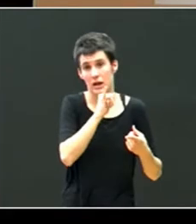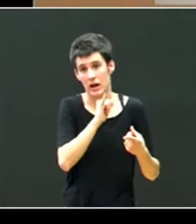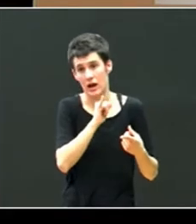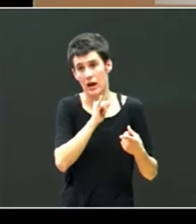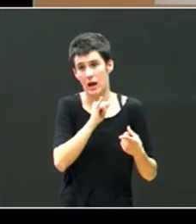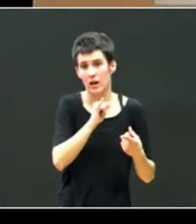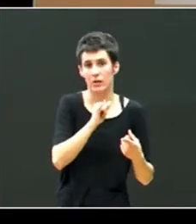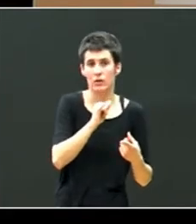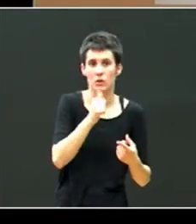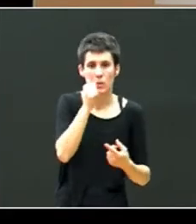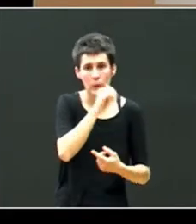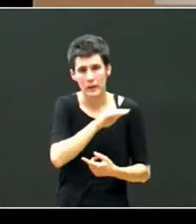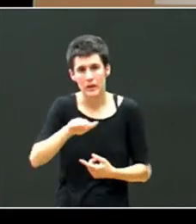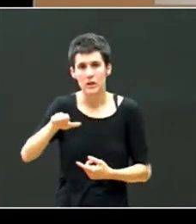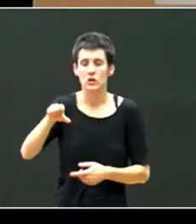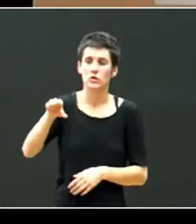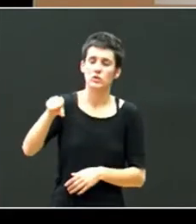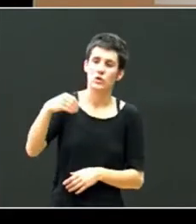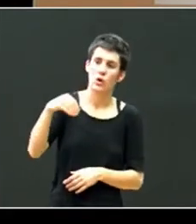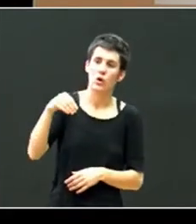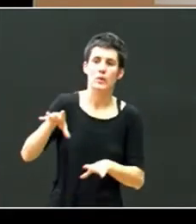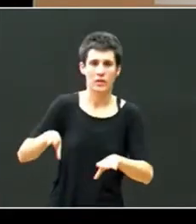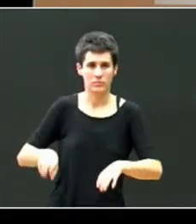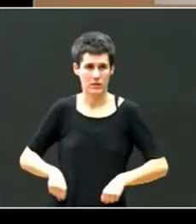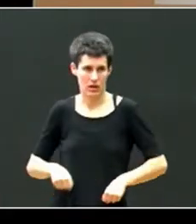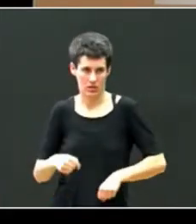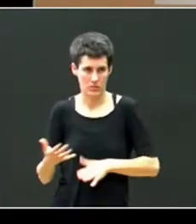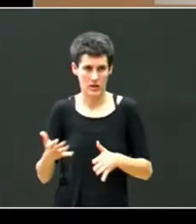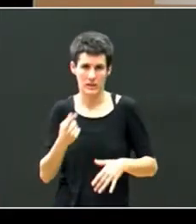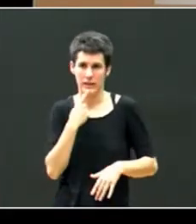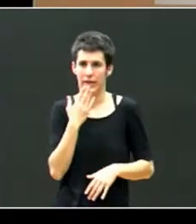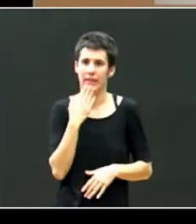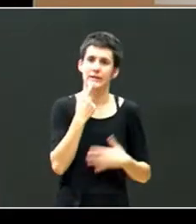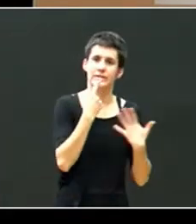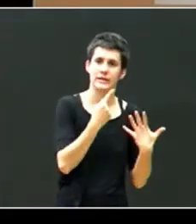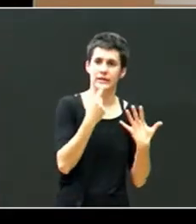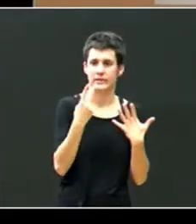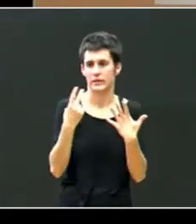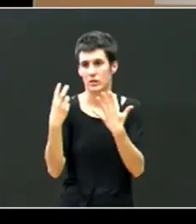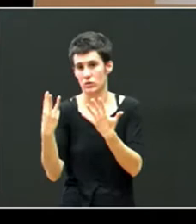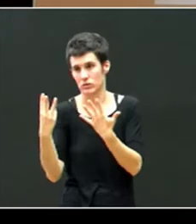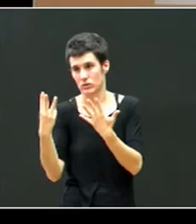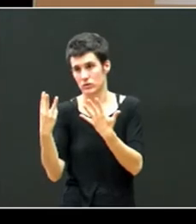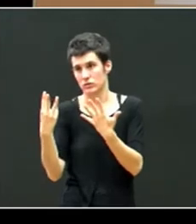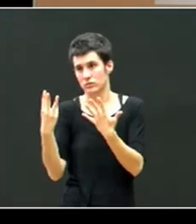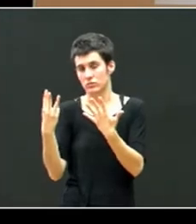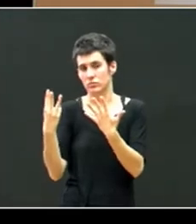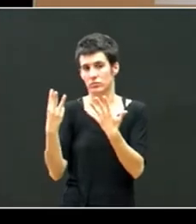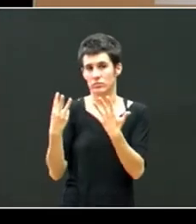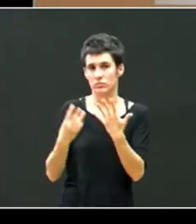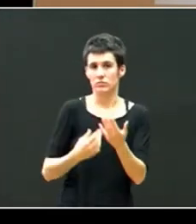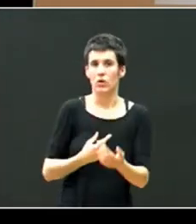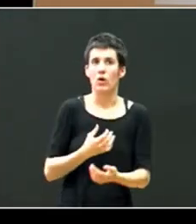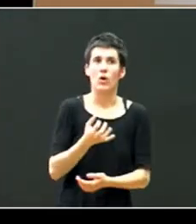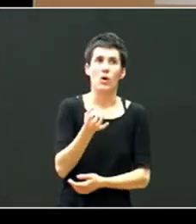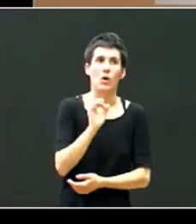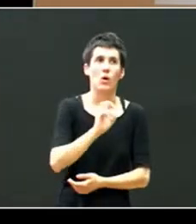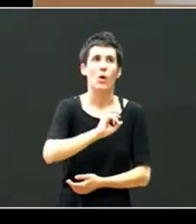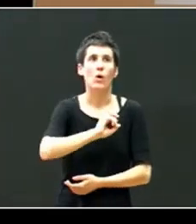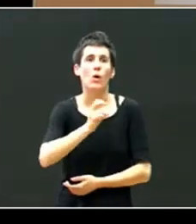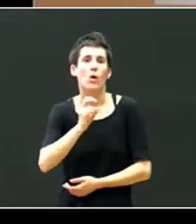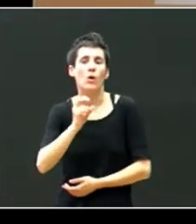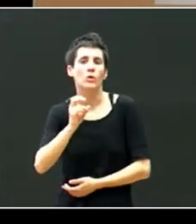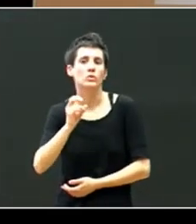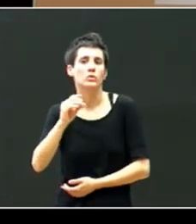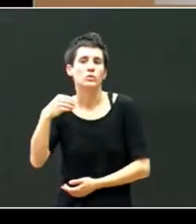menores que tenemos que pensar en ellas adoptados a los 6 a los 7 a los 8 años o otro tipo de menores con